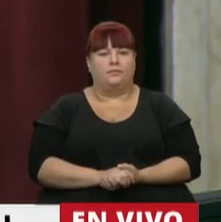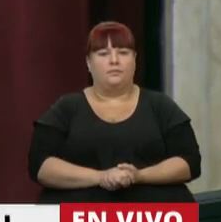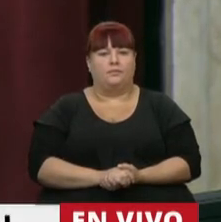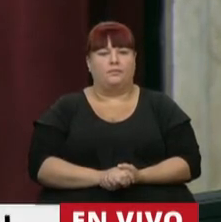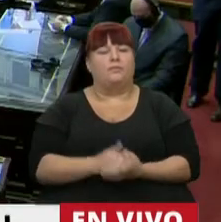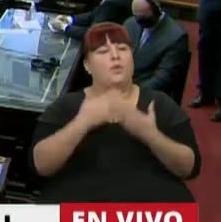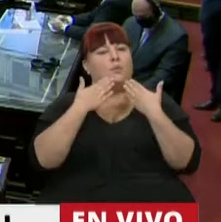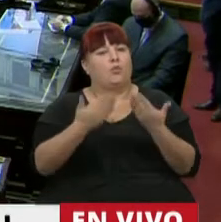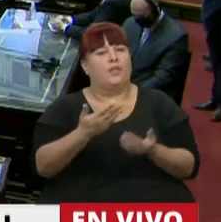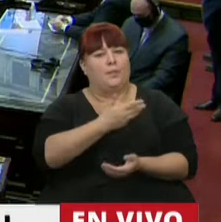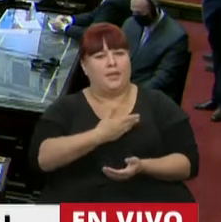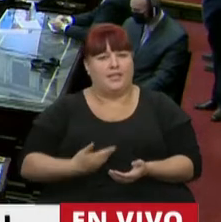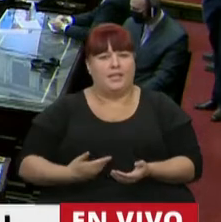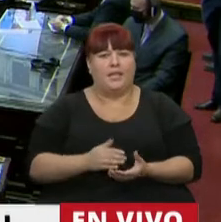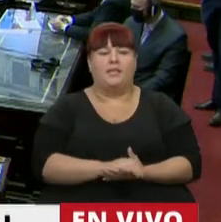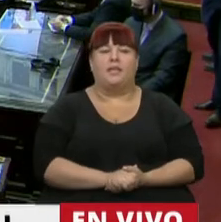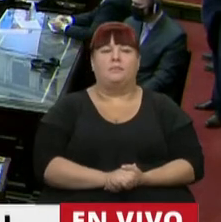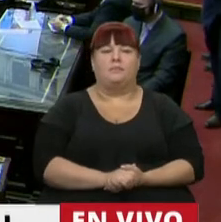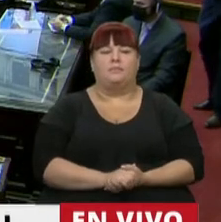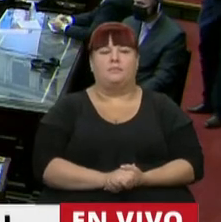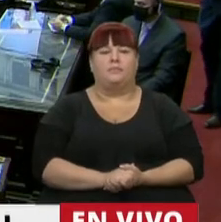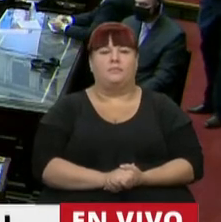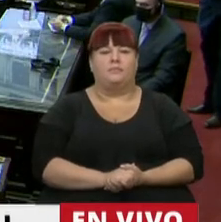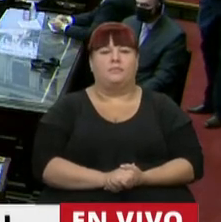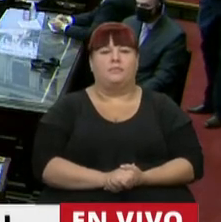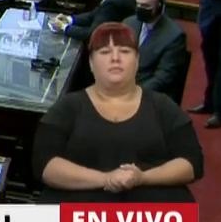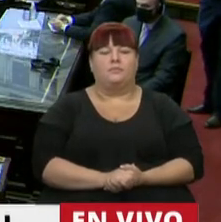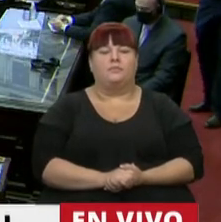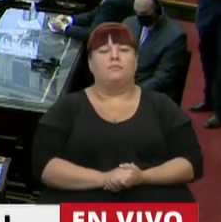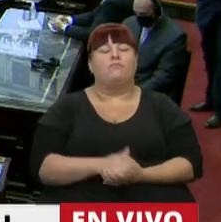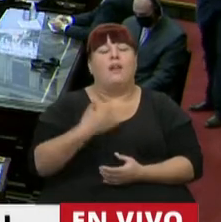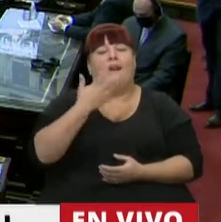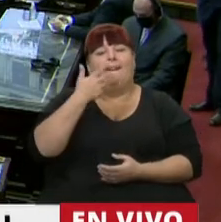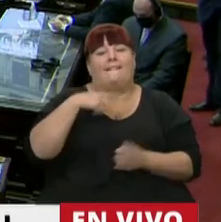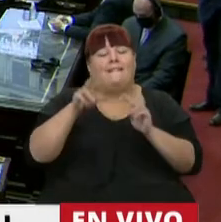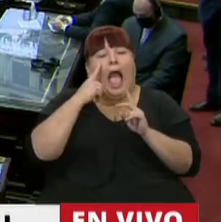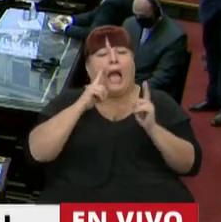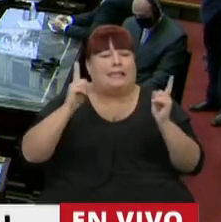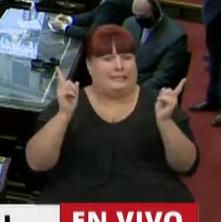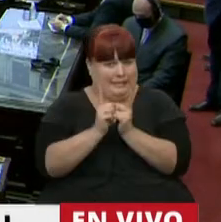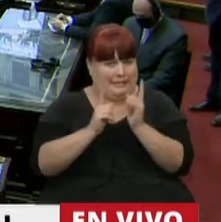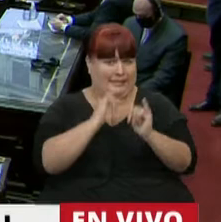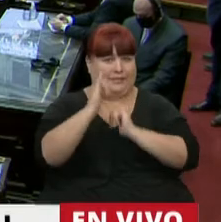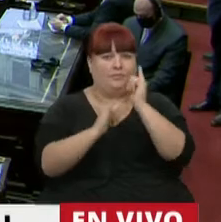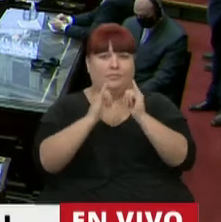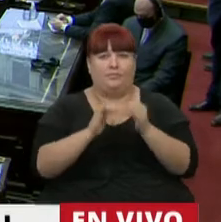Muchas gracias, señor Presidente. Voy a tratar de ser muy breve